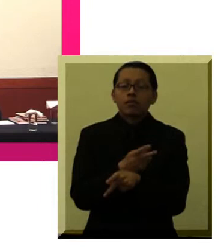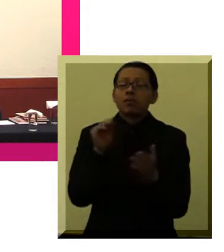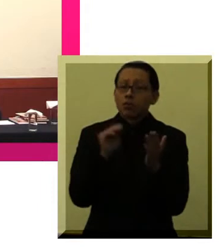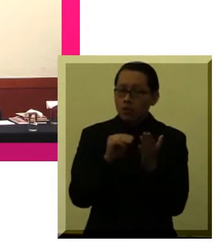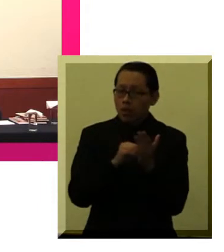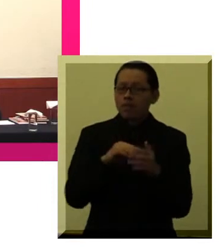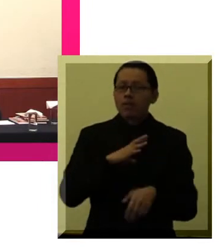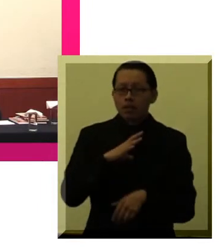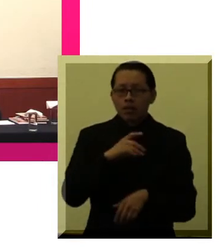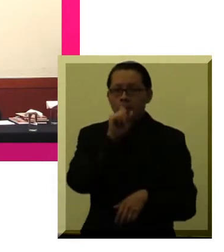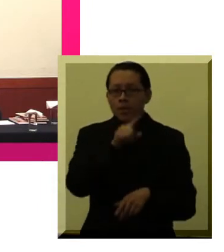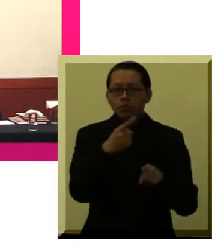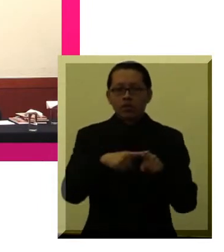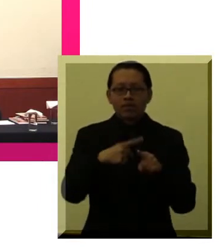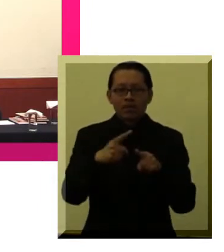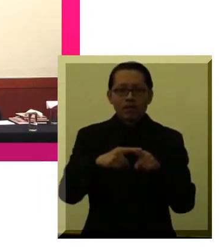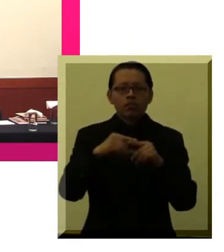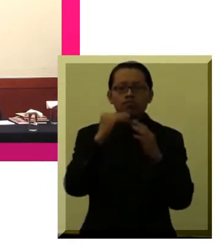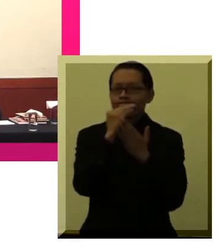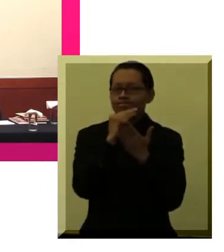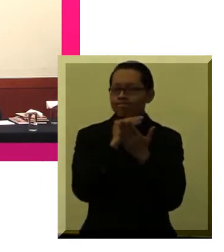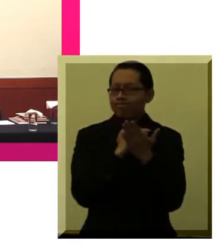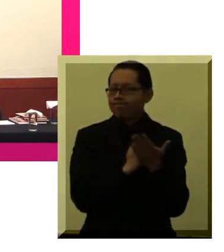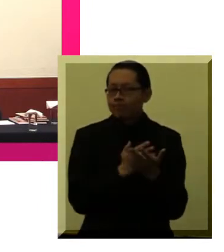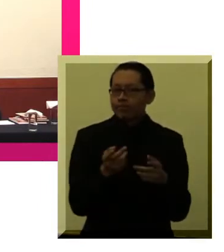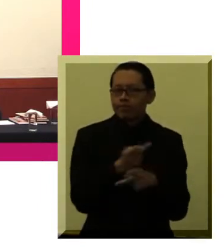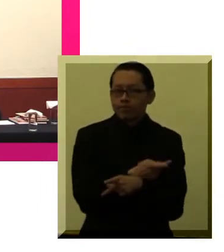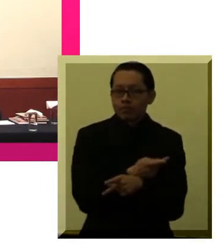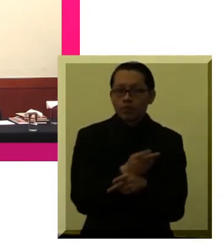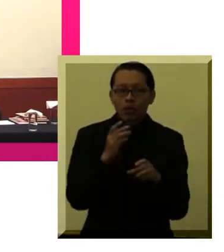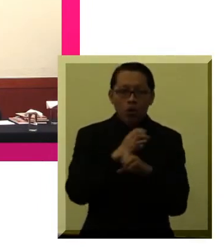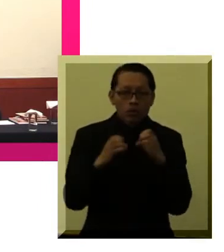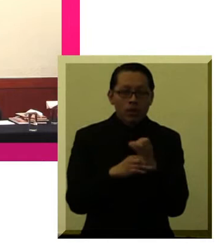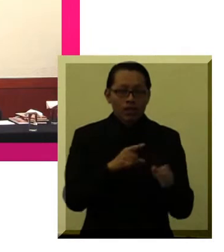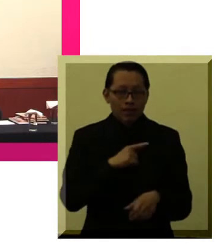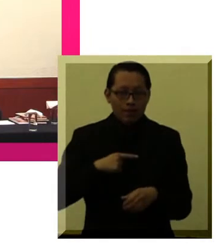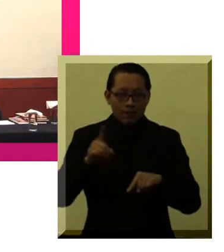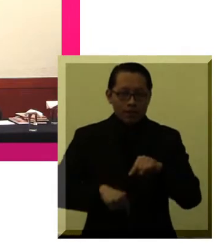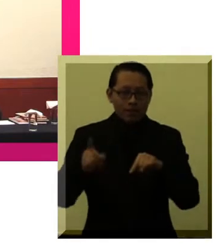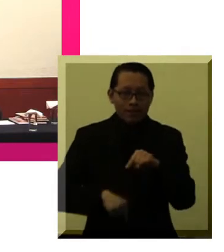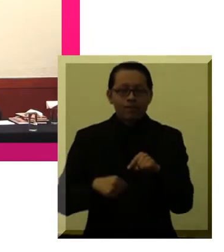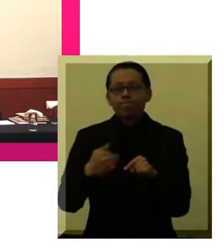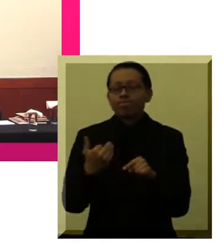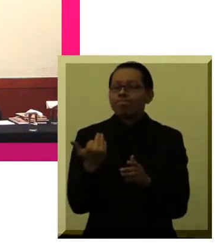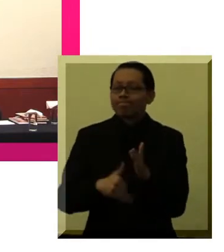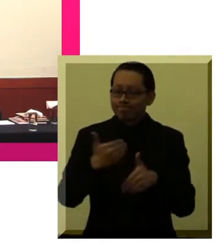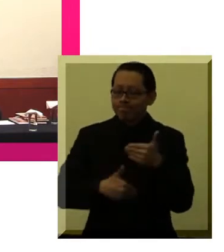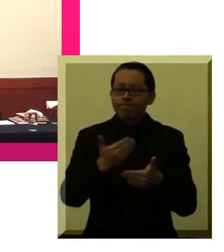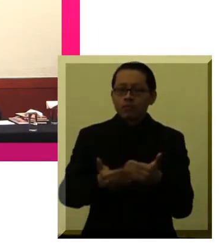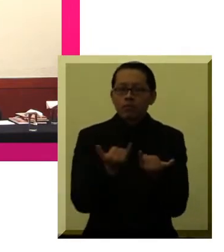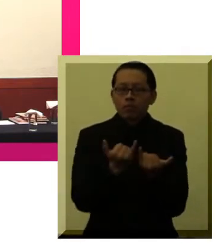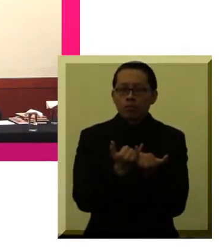esquemas que se supone tendríamos que empezar a superar. Creo que entonces tiene que ser un proceso que nos vaya llevando